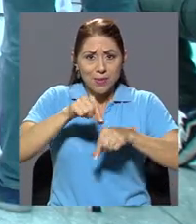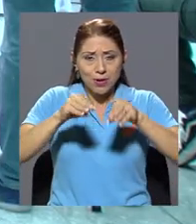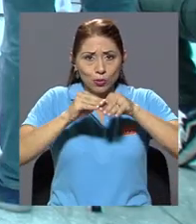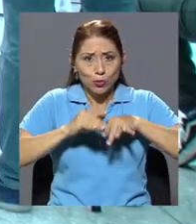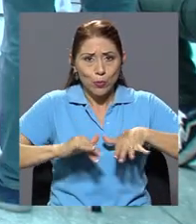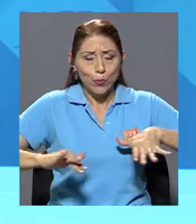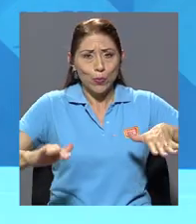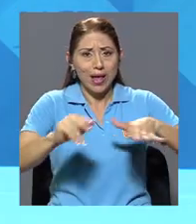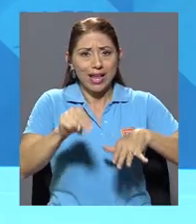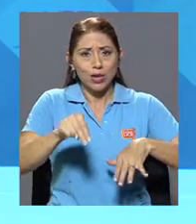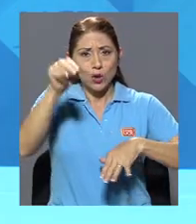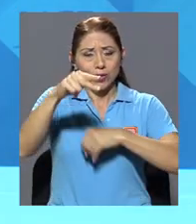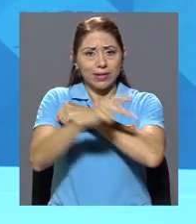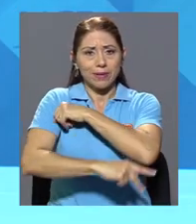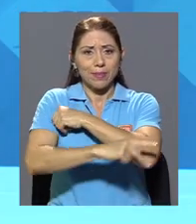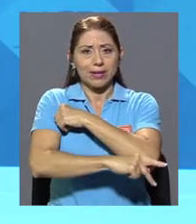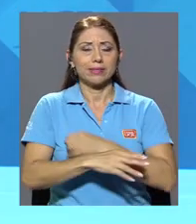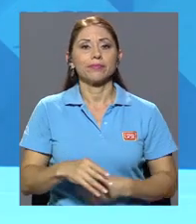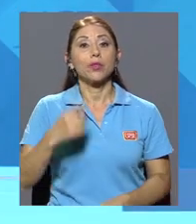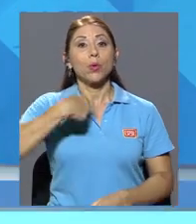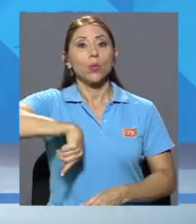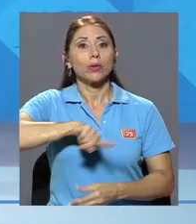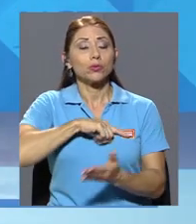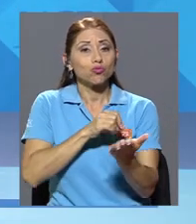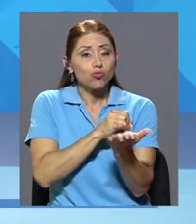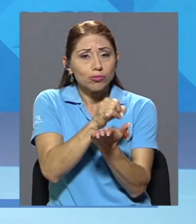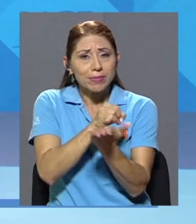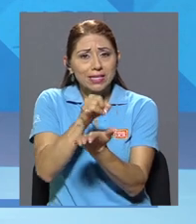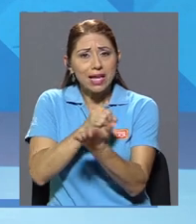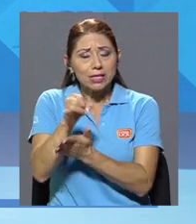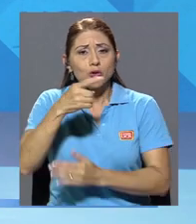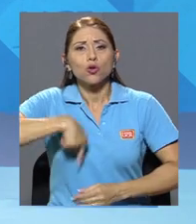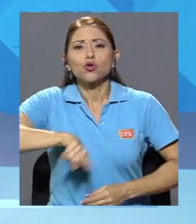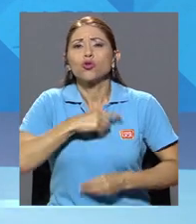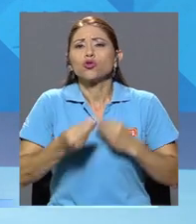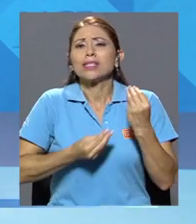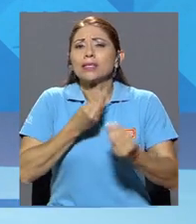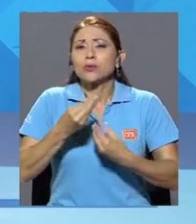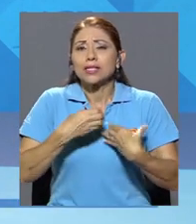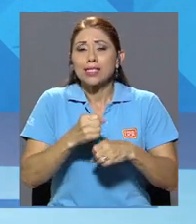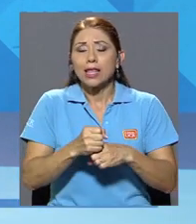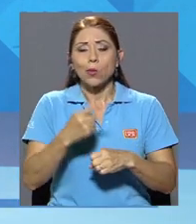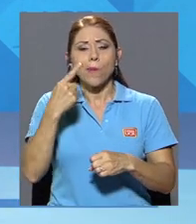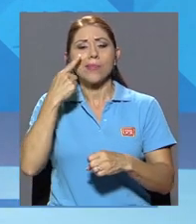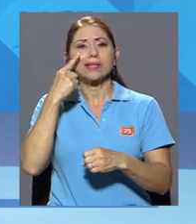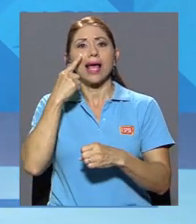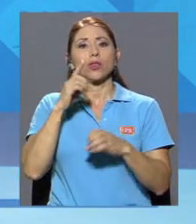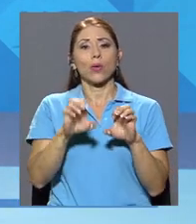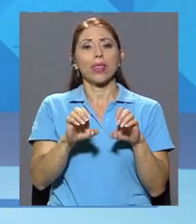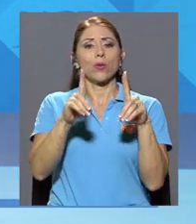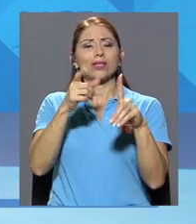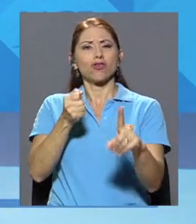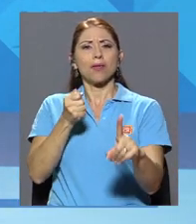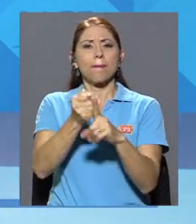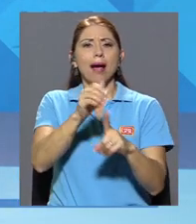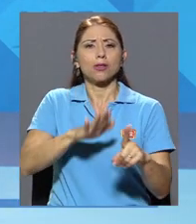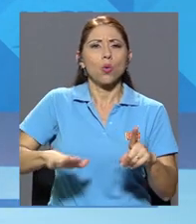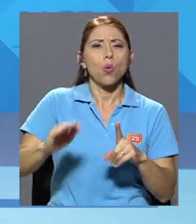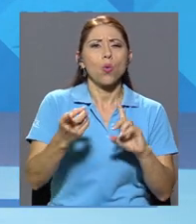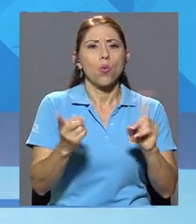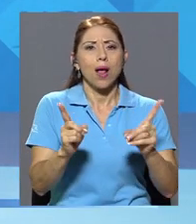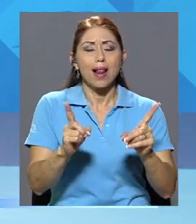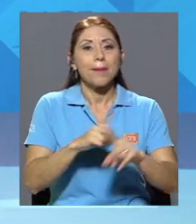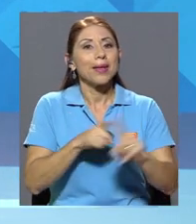norte del país. Cuando nosotros hacemos investigación, usualmente estamos buscando el impacto académico, pero de la misma forma